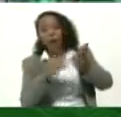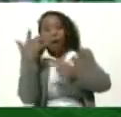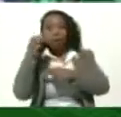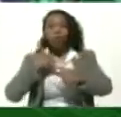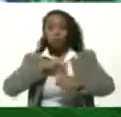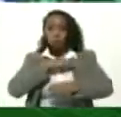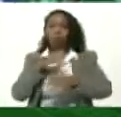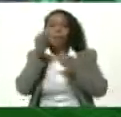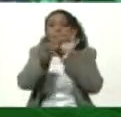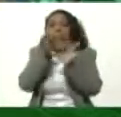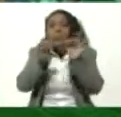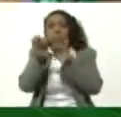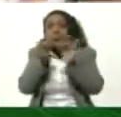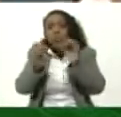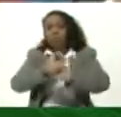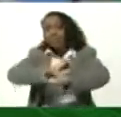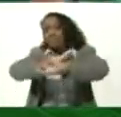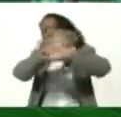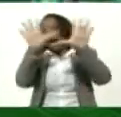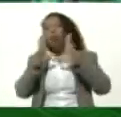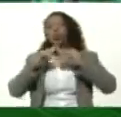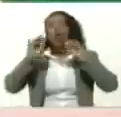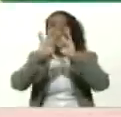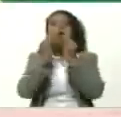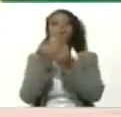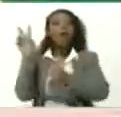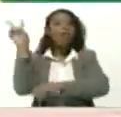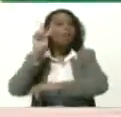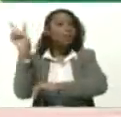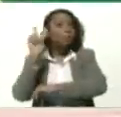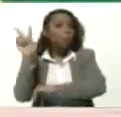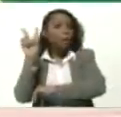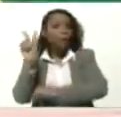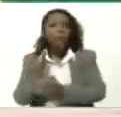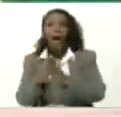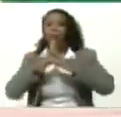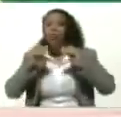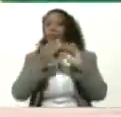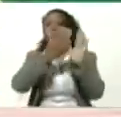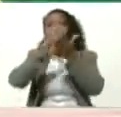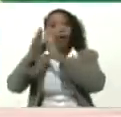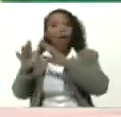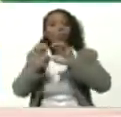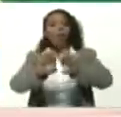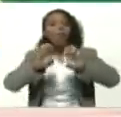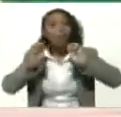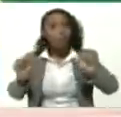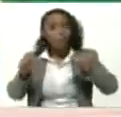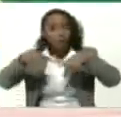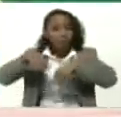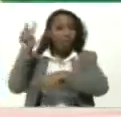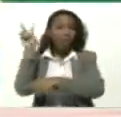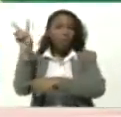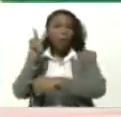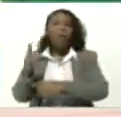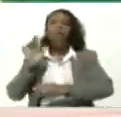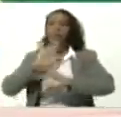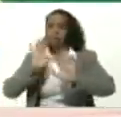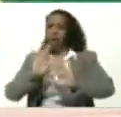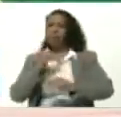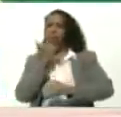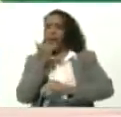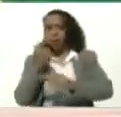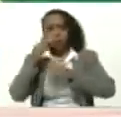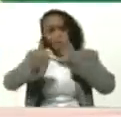Al detalle A toda la familia Venezolana A toda la comunidad Educativa De Venezuela Ya vamos a explicar En